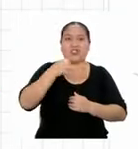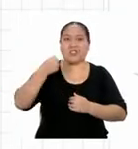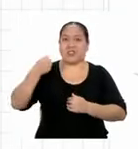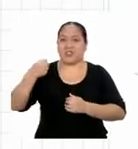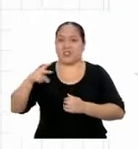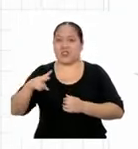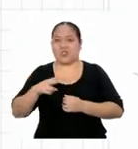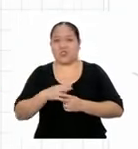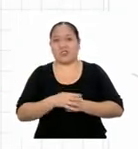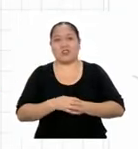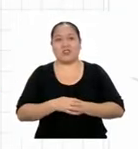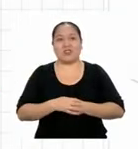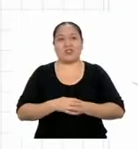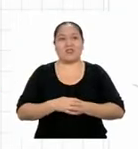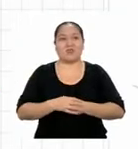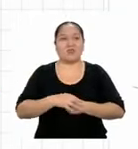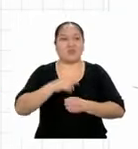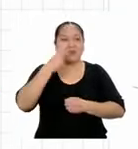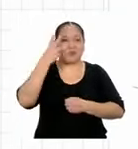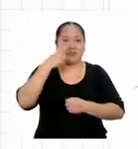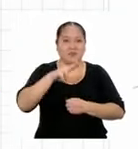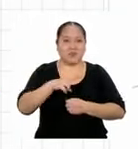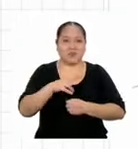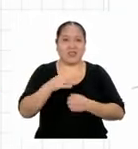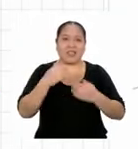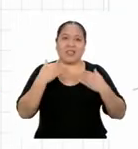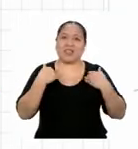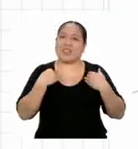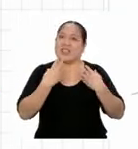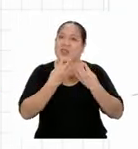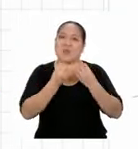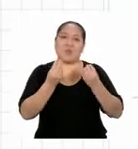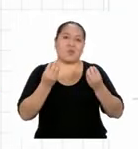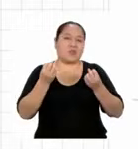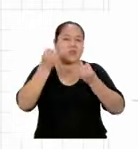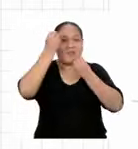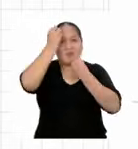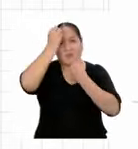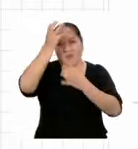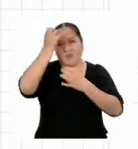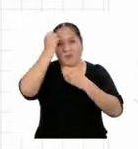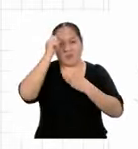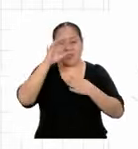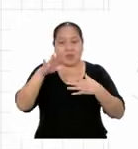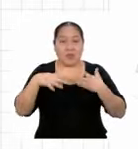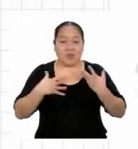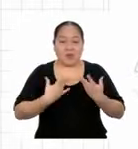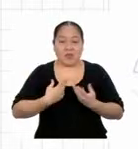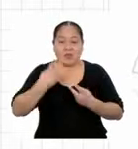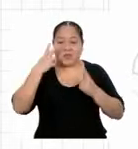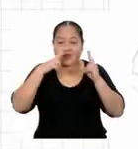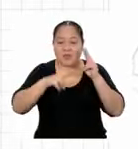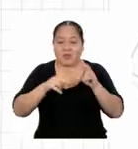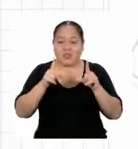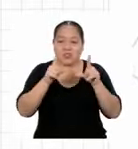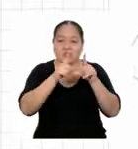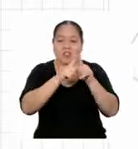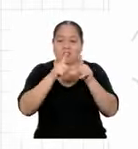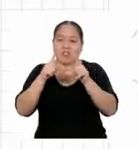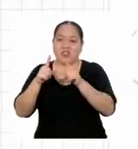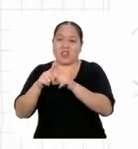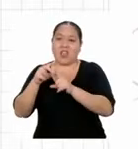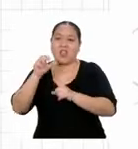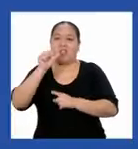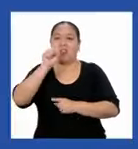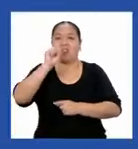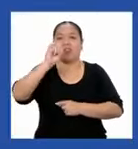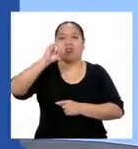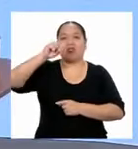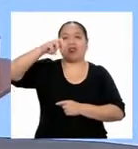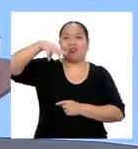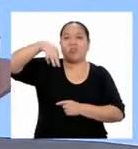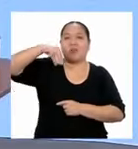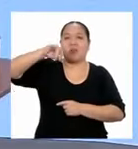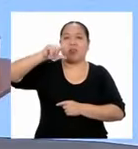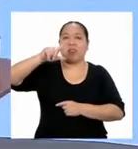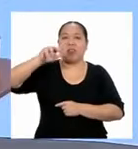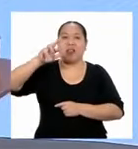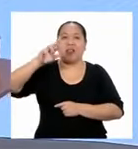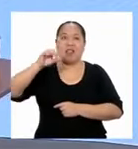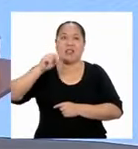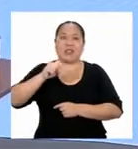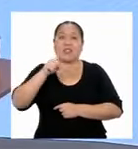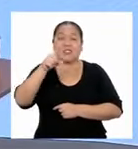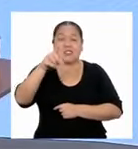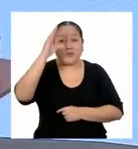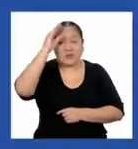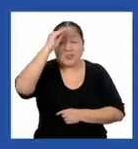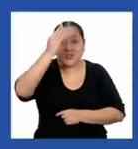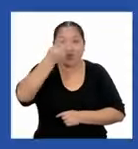metros. Mira, Jonathan, ya tienes muchos más datos. ¿Ya podrías determinar si son triángulos similares? Chicas, chicos,